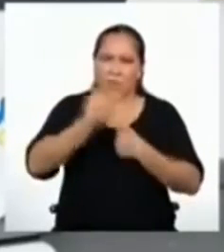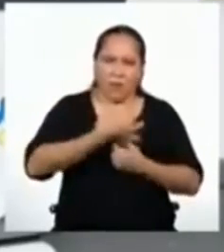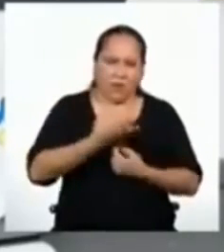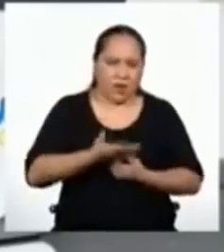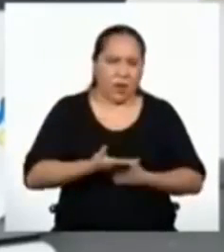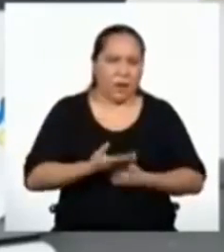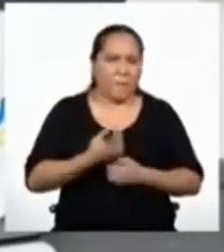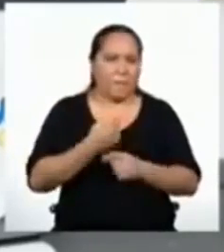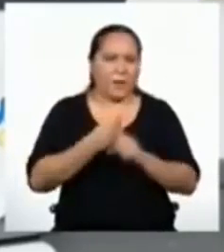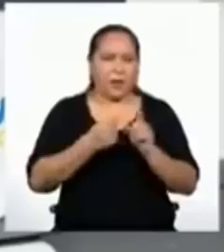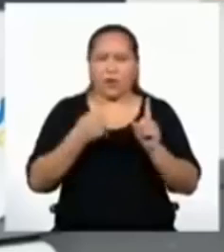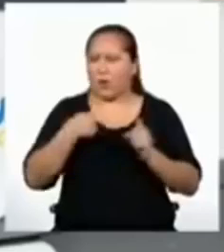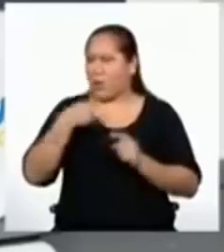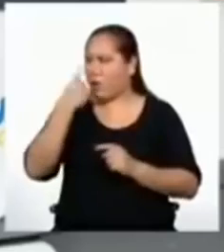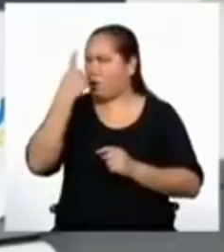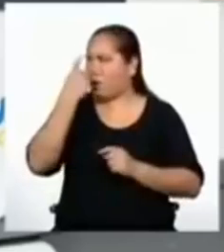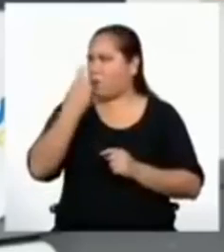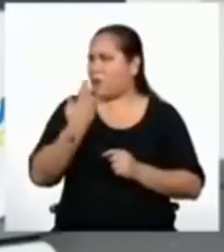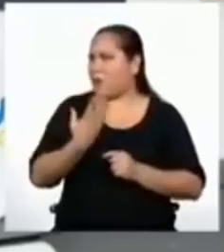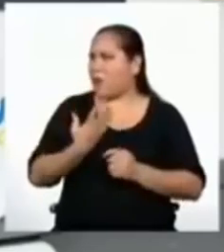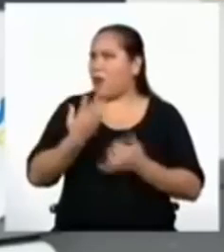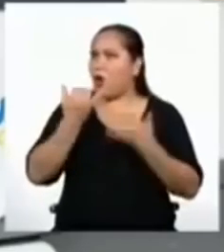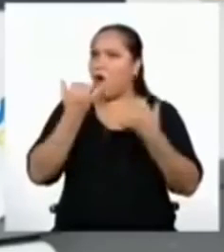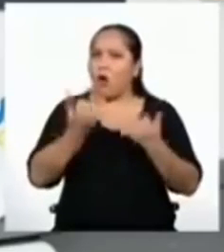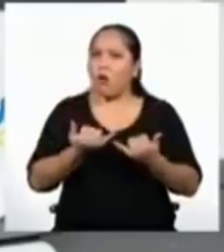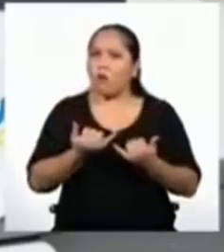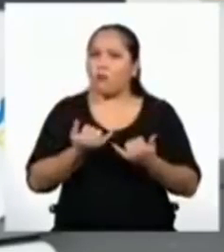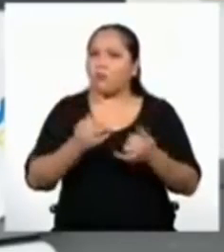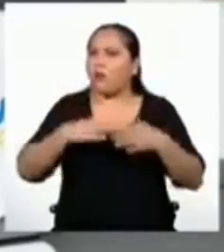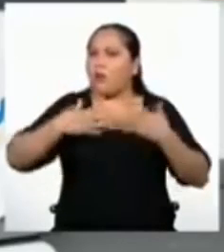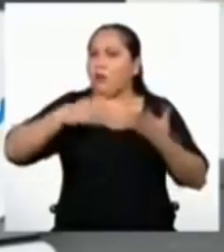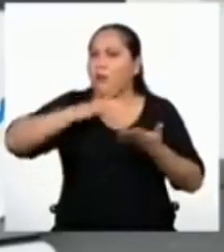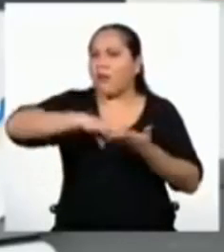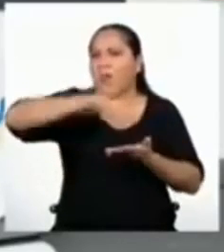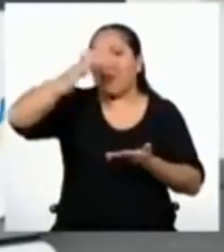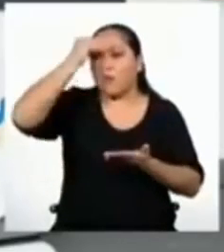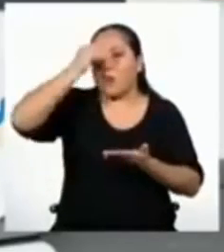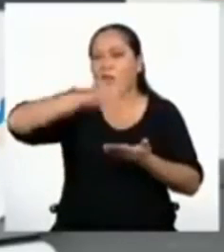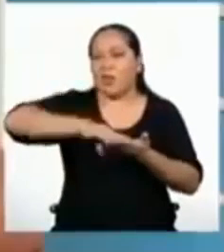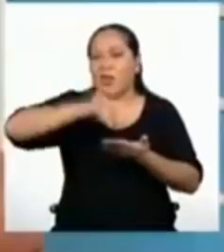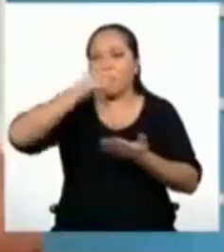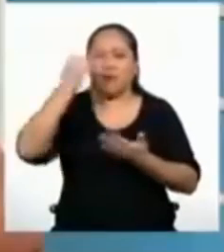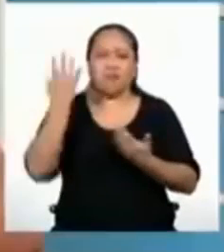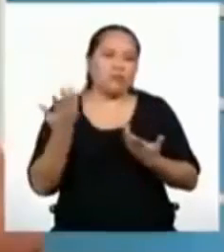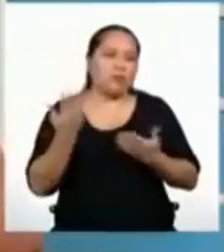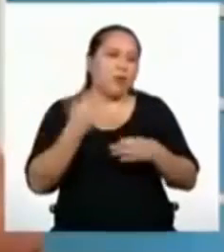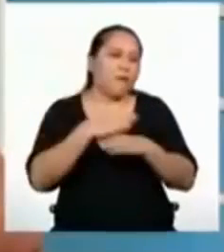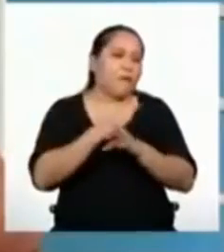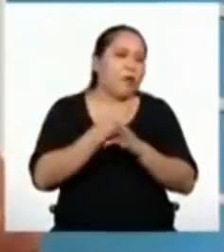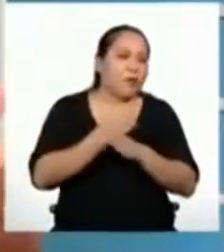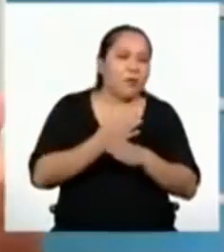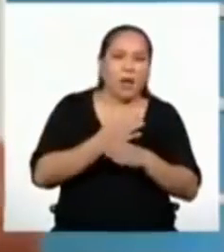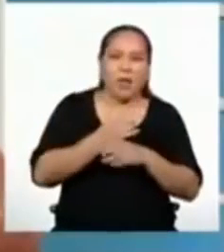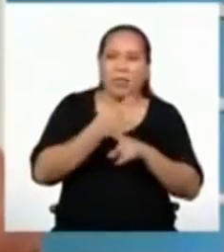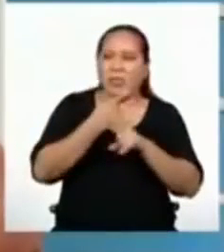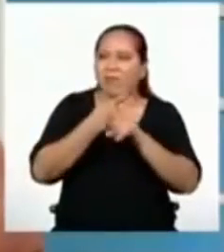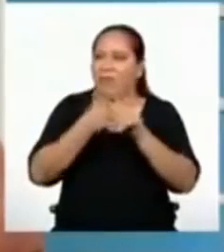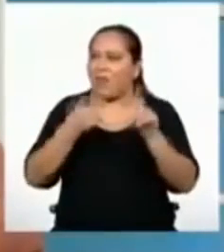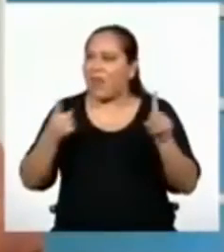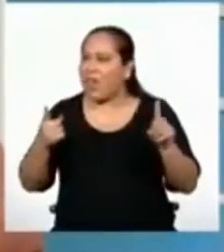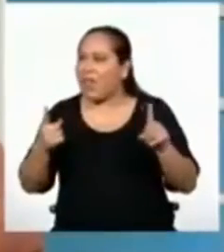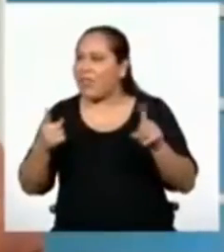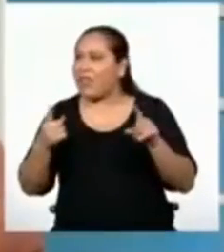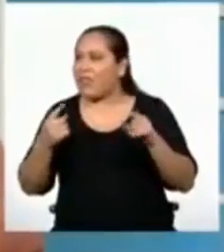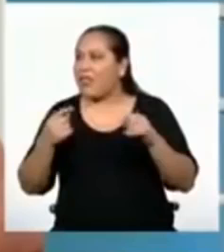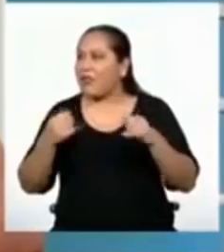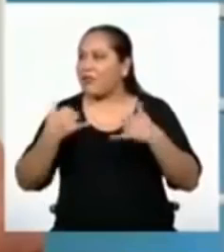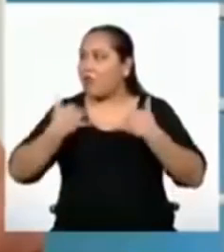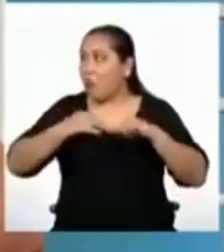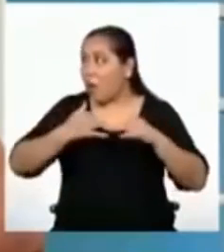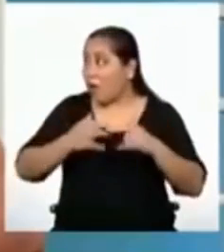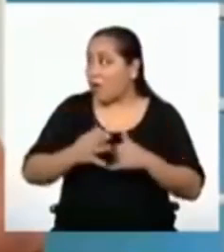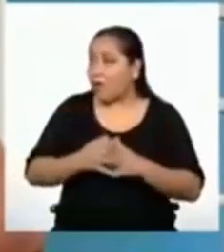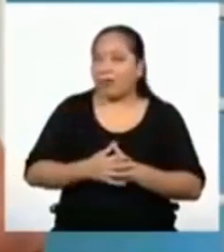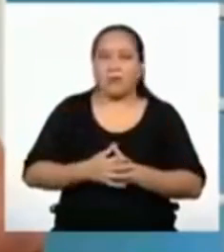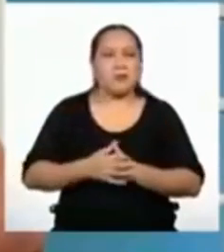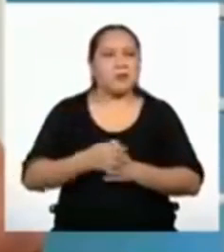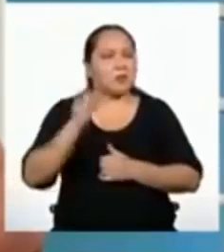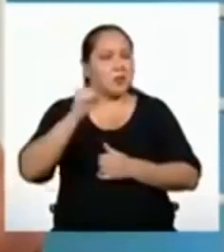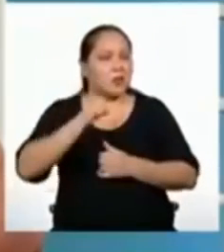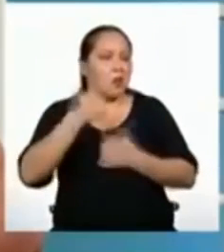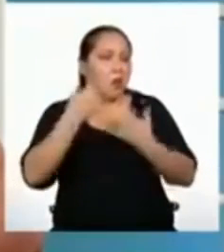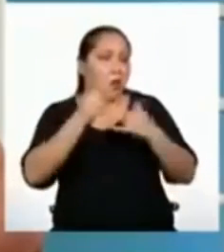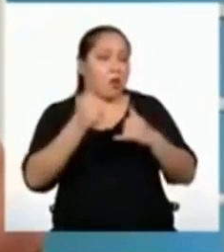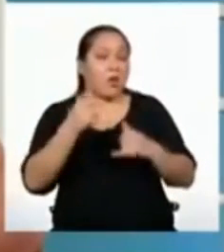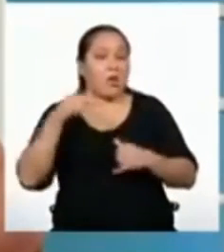embargo, me preguntaba si es que hoy podemos aprender de una forma más lúdica. Tal vez jugando. Justo en estos días de